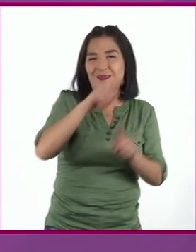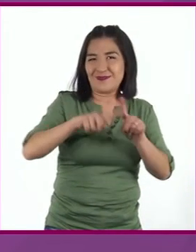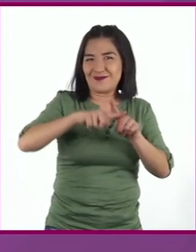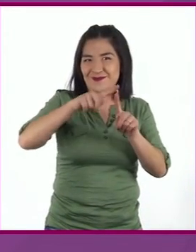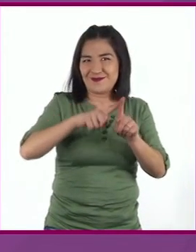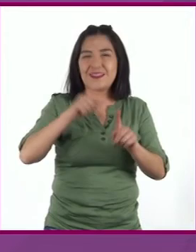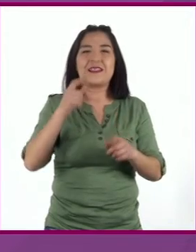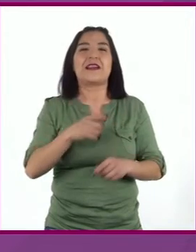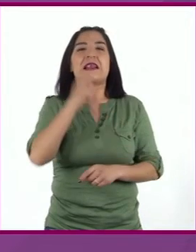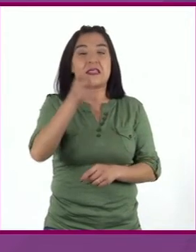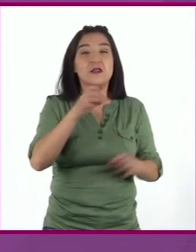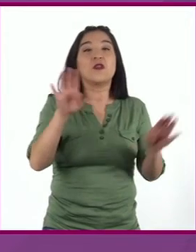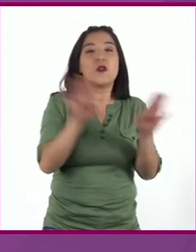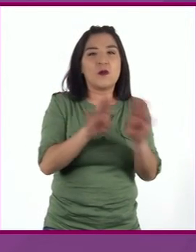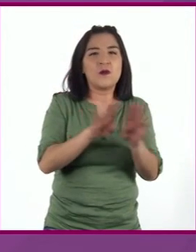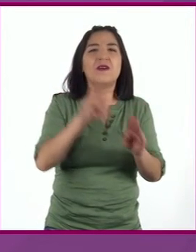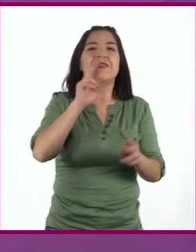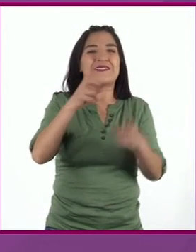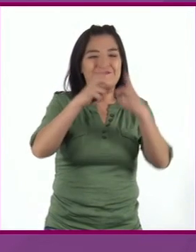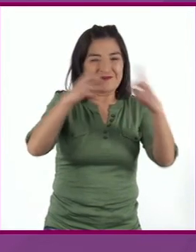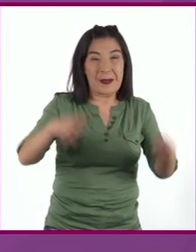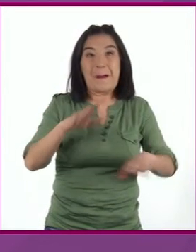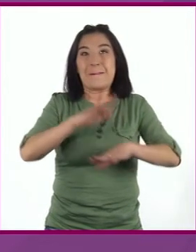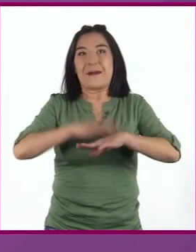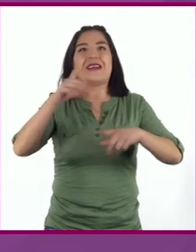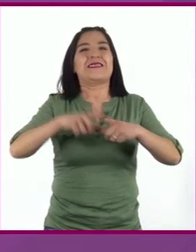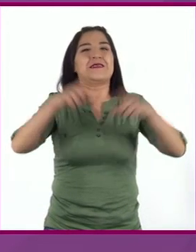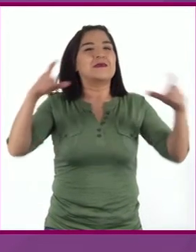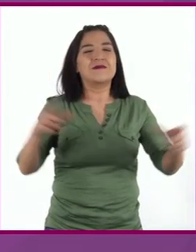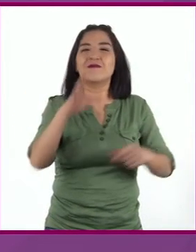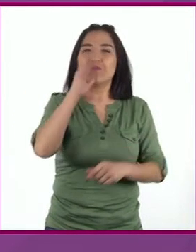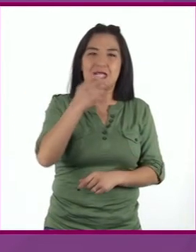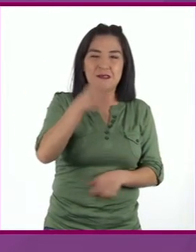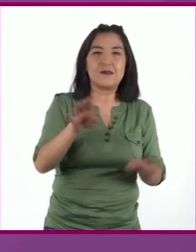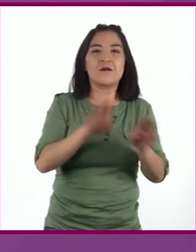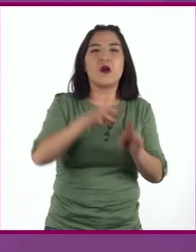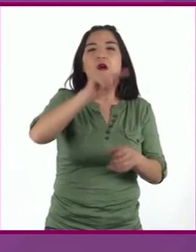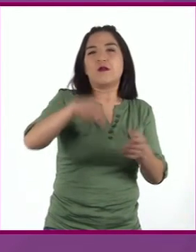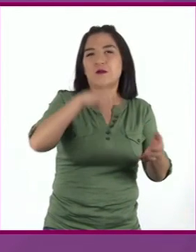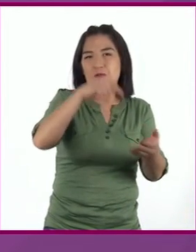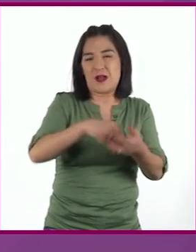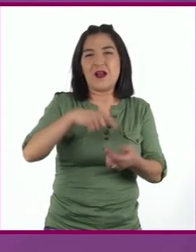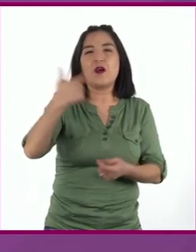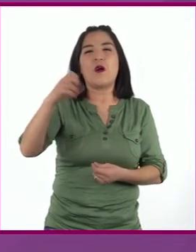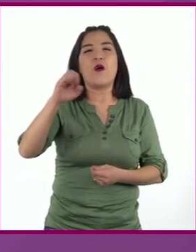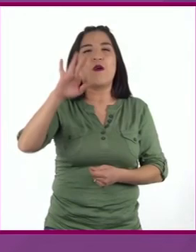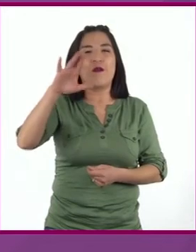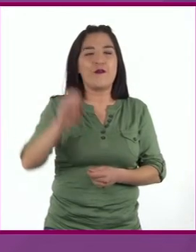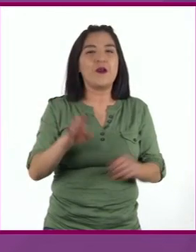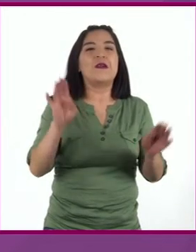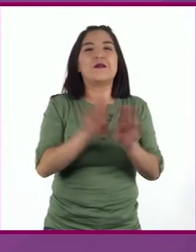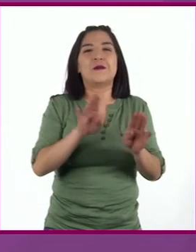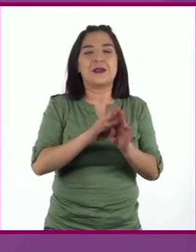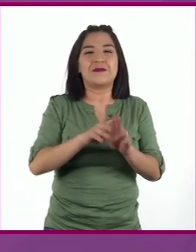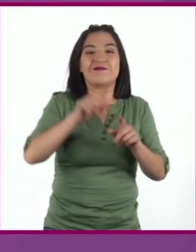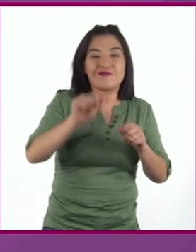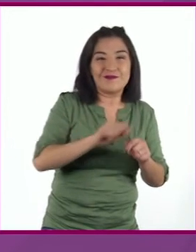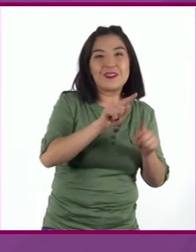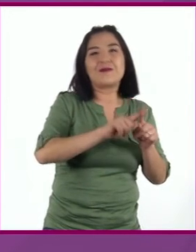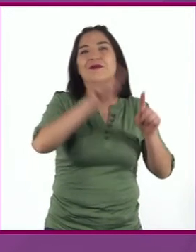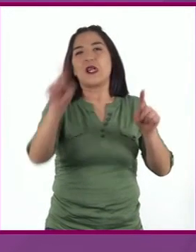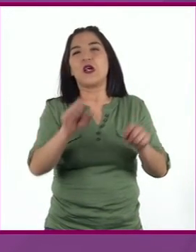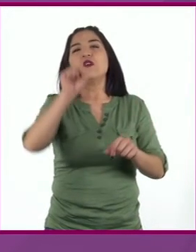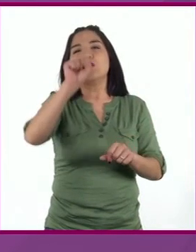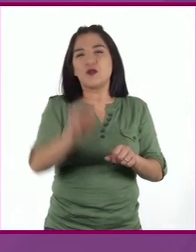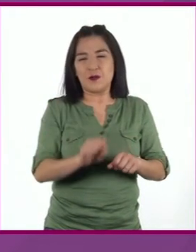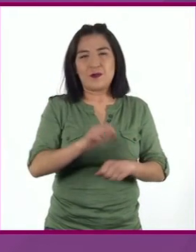sin haber alcanzado un desarrollo pleno Como después sucedió en el Petén de las costas del Golfo Parten al sur Pero